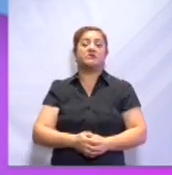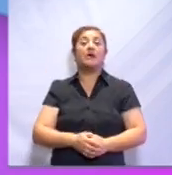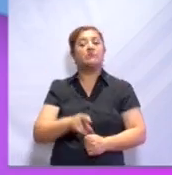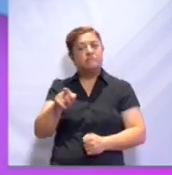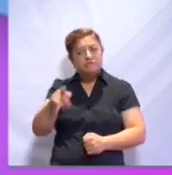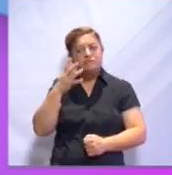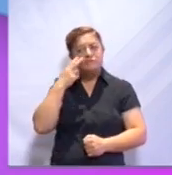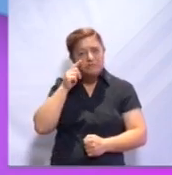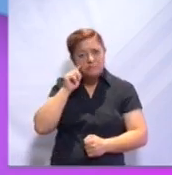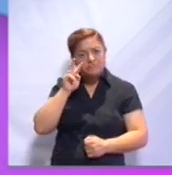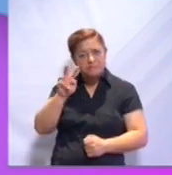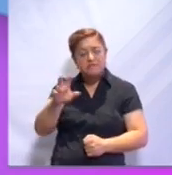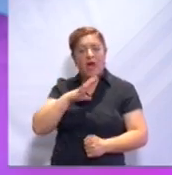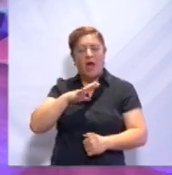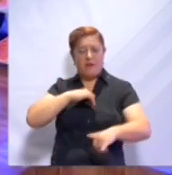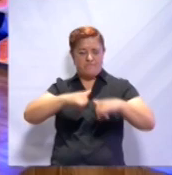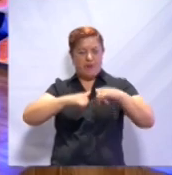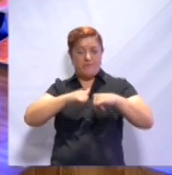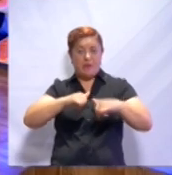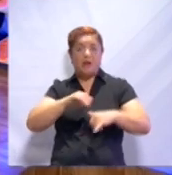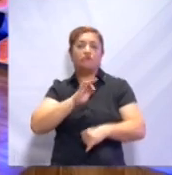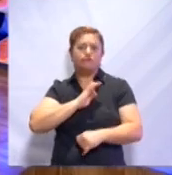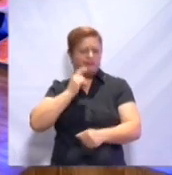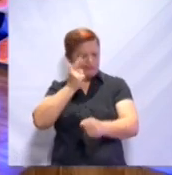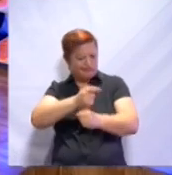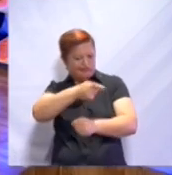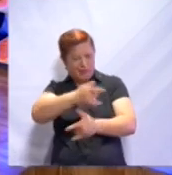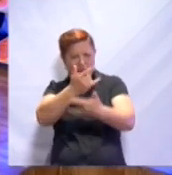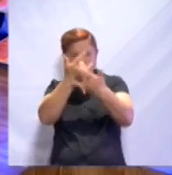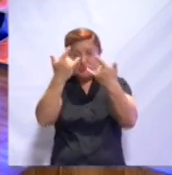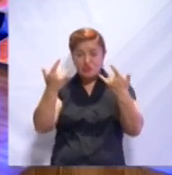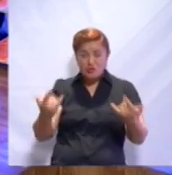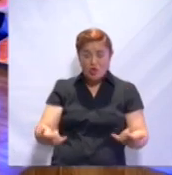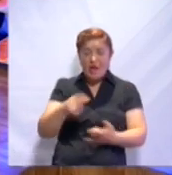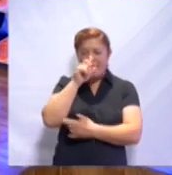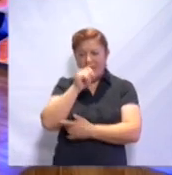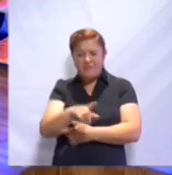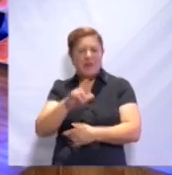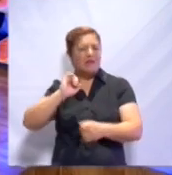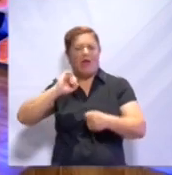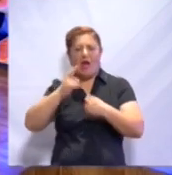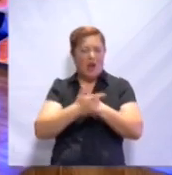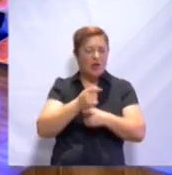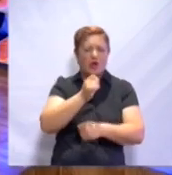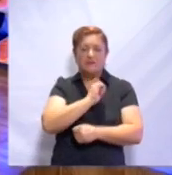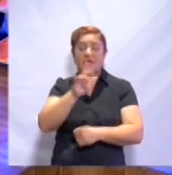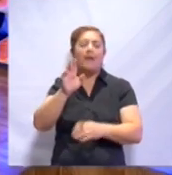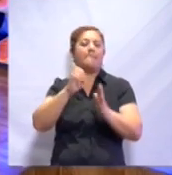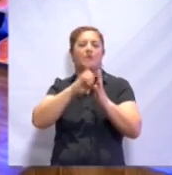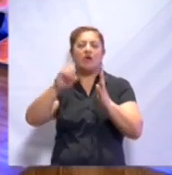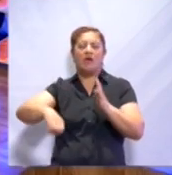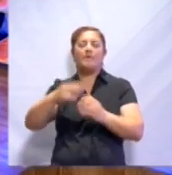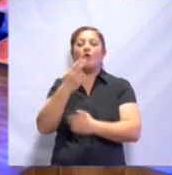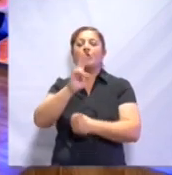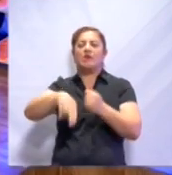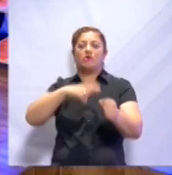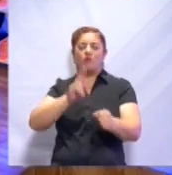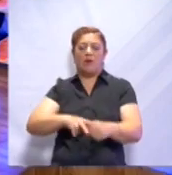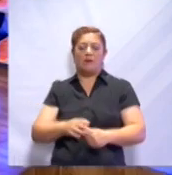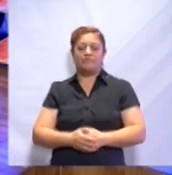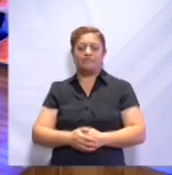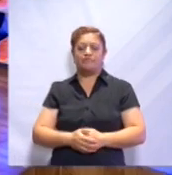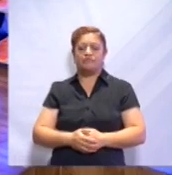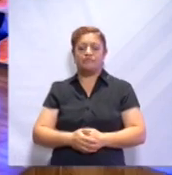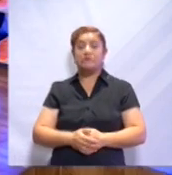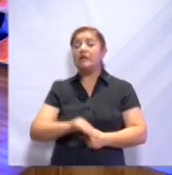mapas podemos encontrar tanto de historia como también de cuestiones específicas como las naturales, ¿no, Fili? Sí, y si pudiste